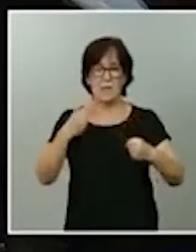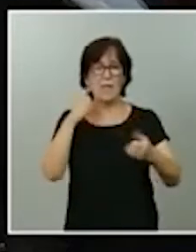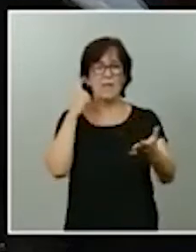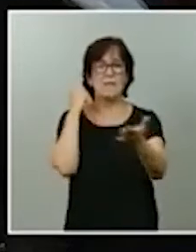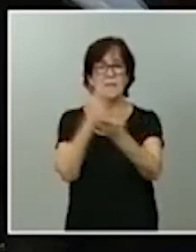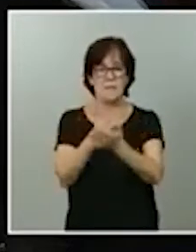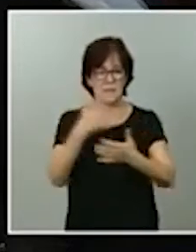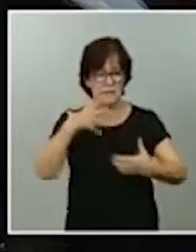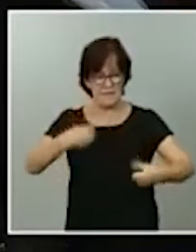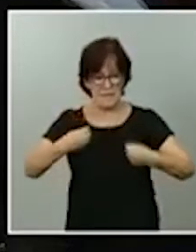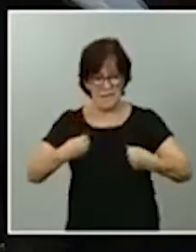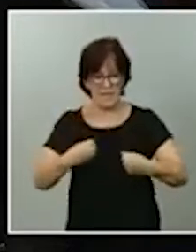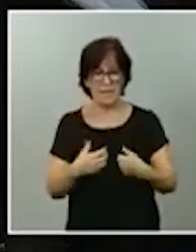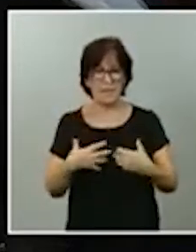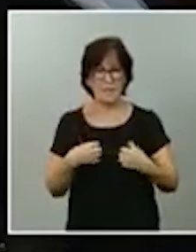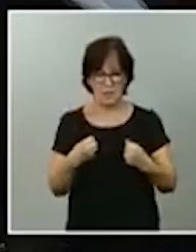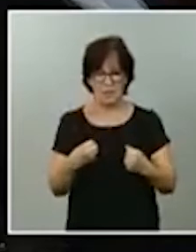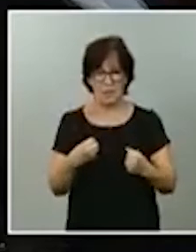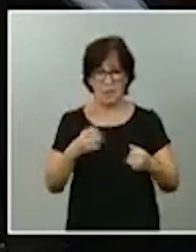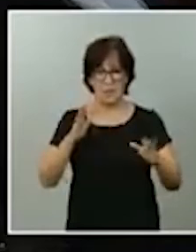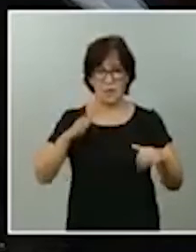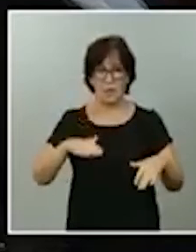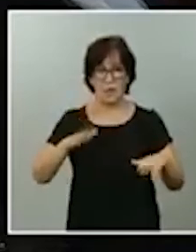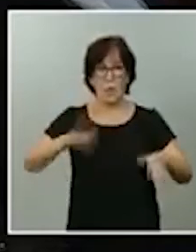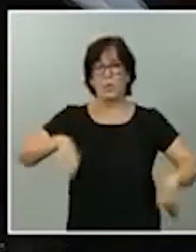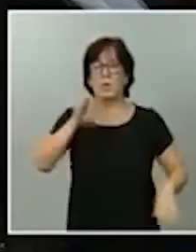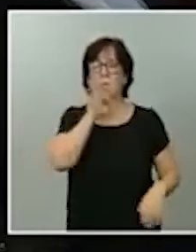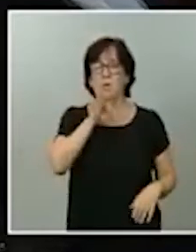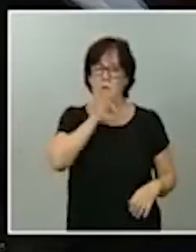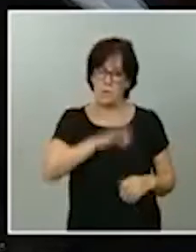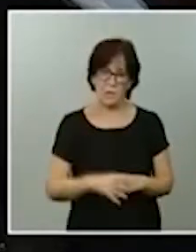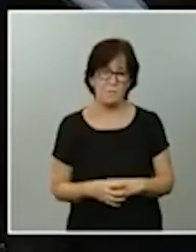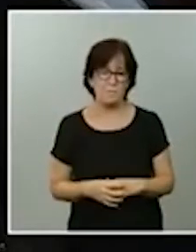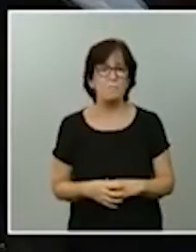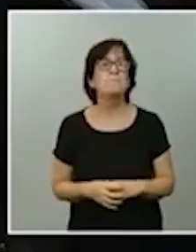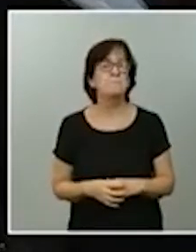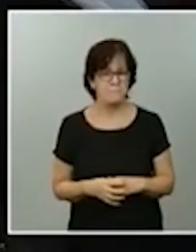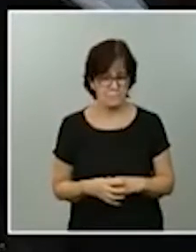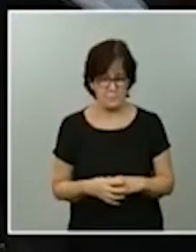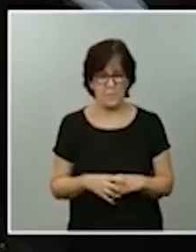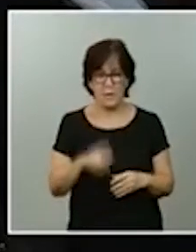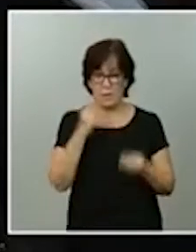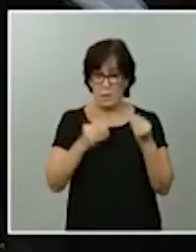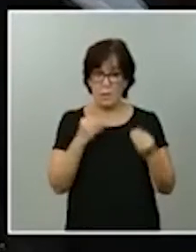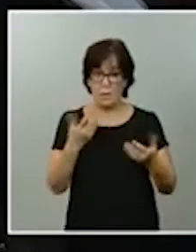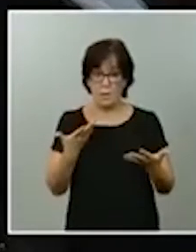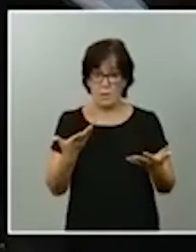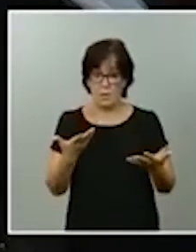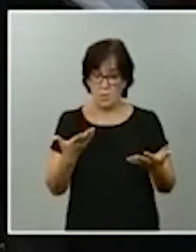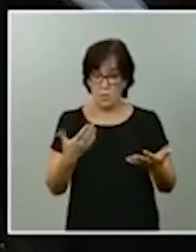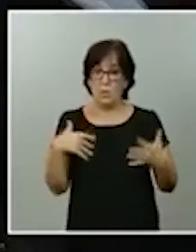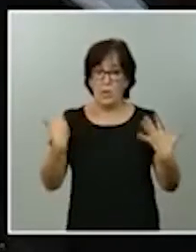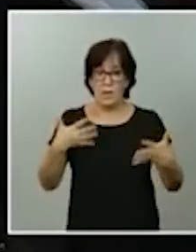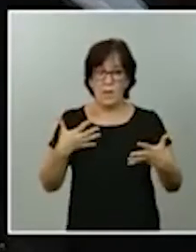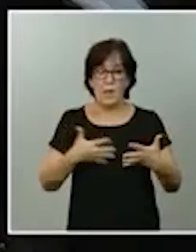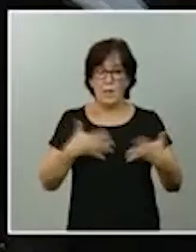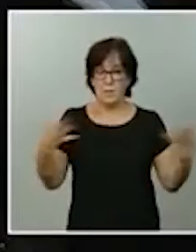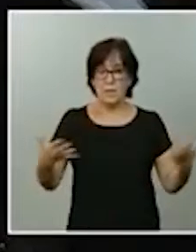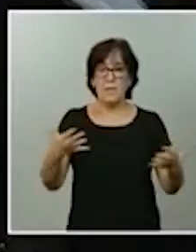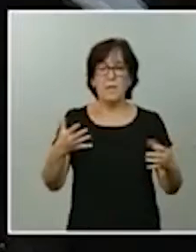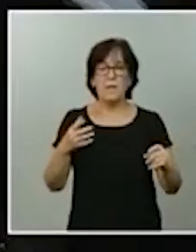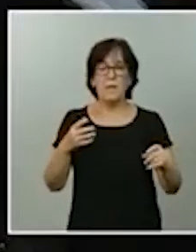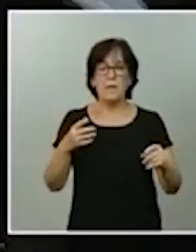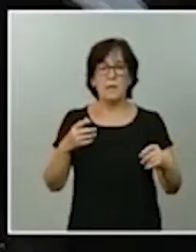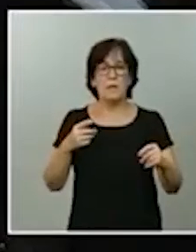sanitario del último siglo. Precisamente, ante la envergadura y la magnitud de esta crisis y de este